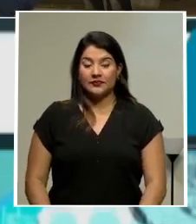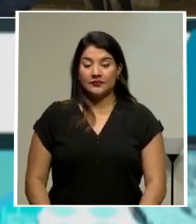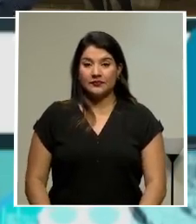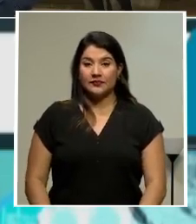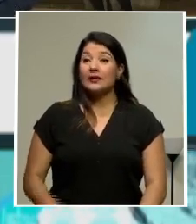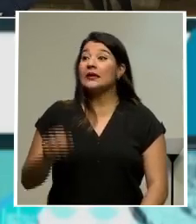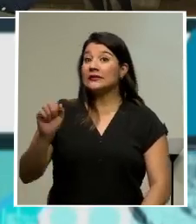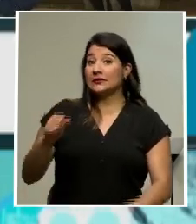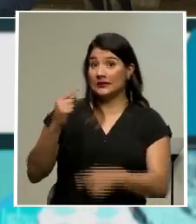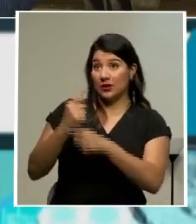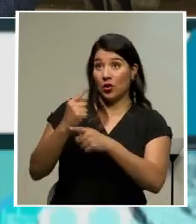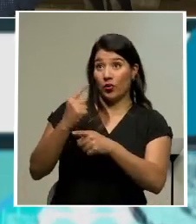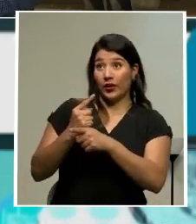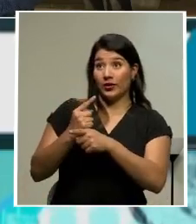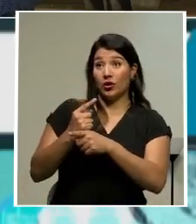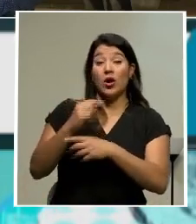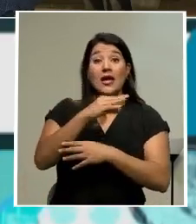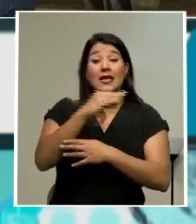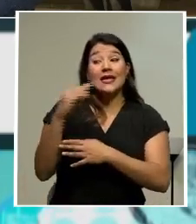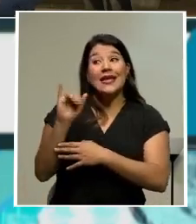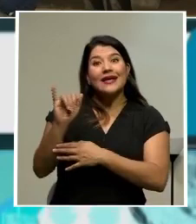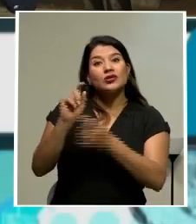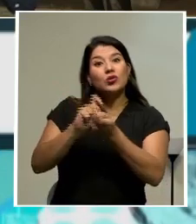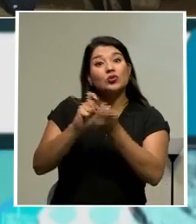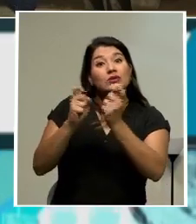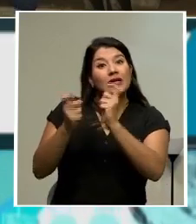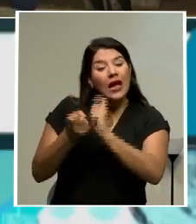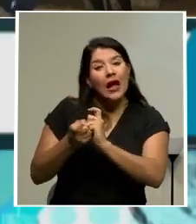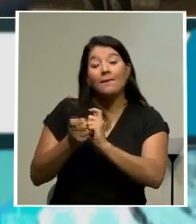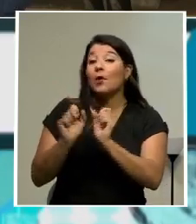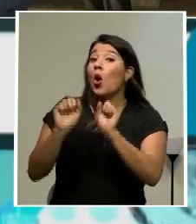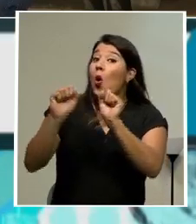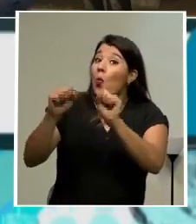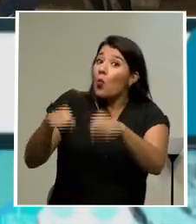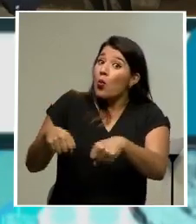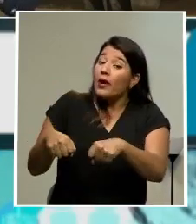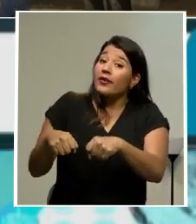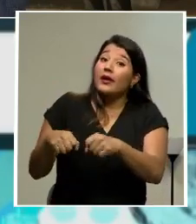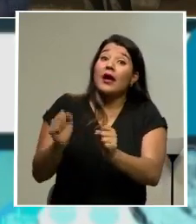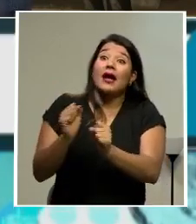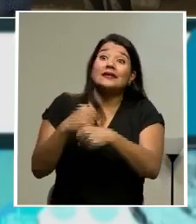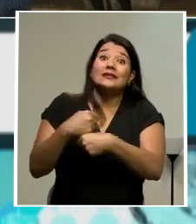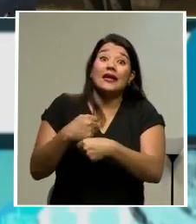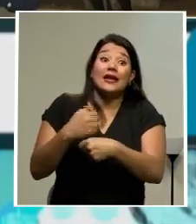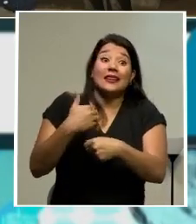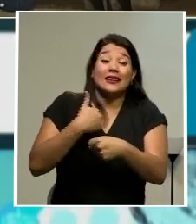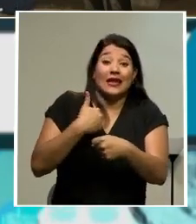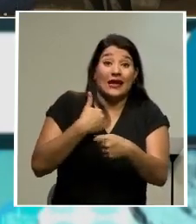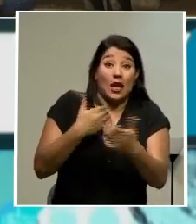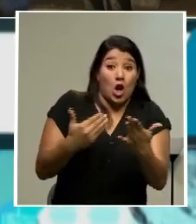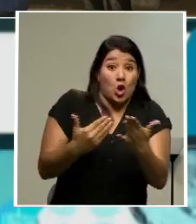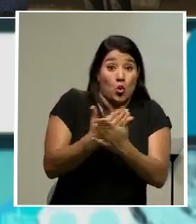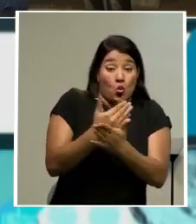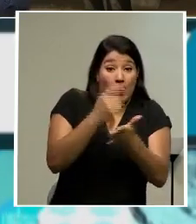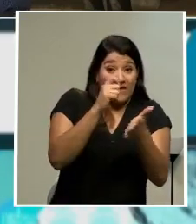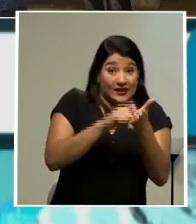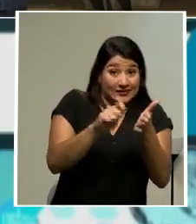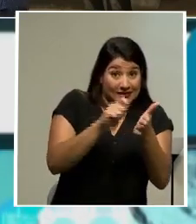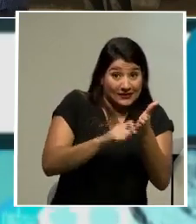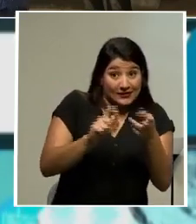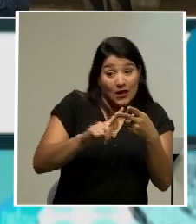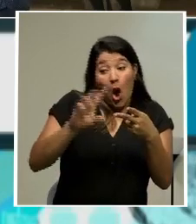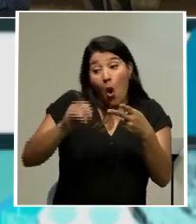Así es, y es que estas modificaciones pueden llevar o a un nuevo texto, arreglar este, se va a ocupar